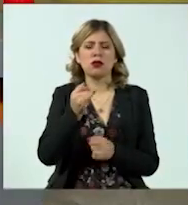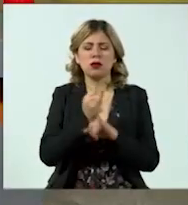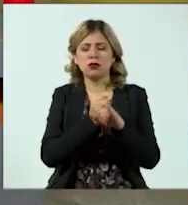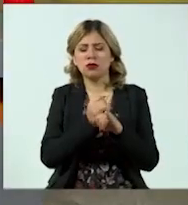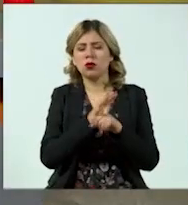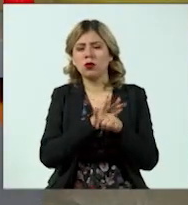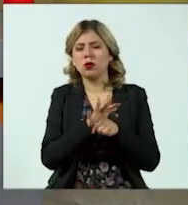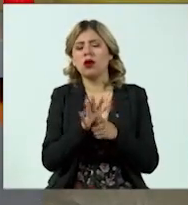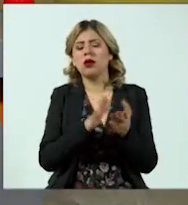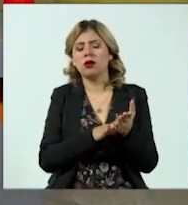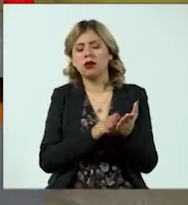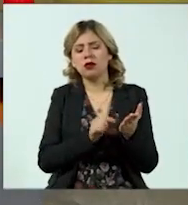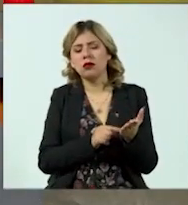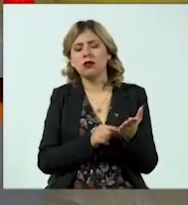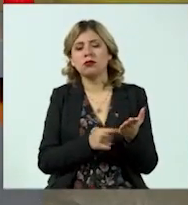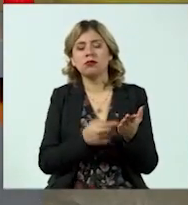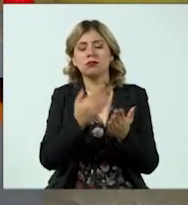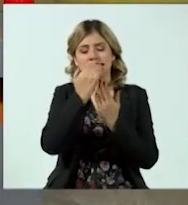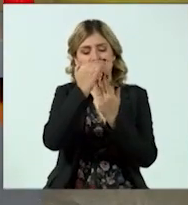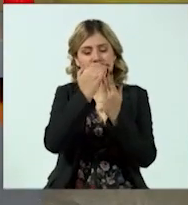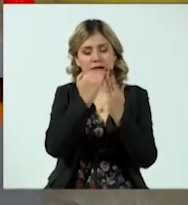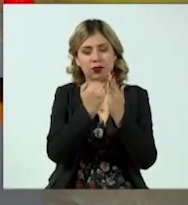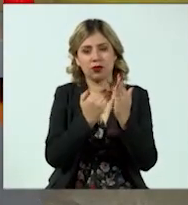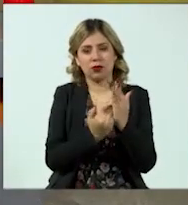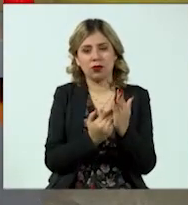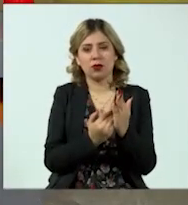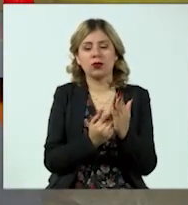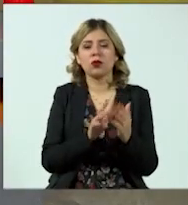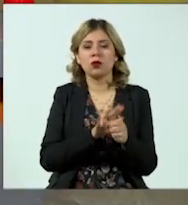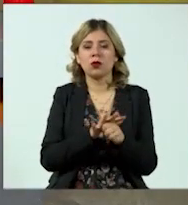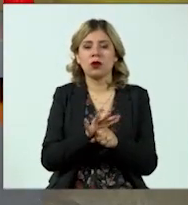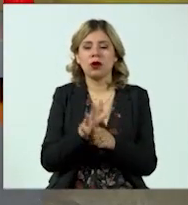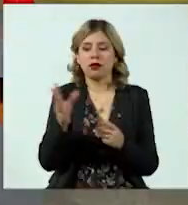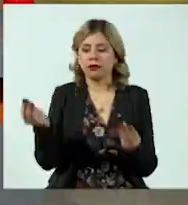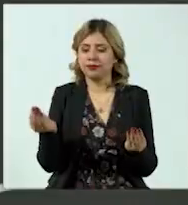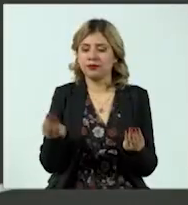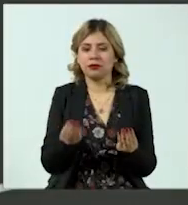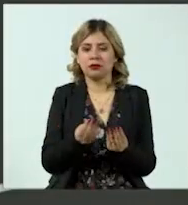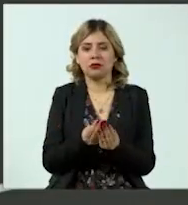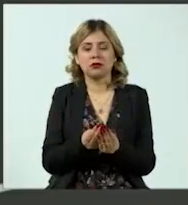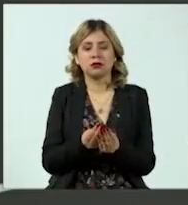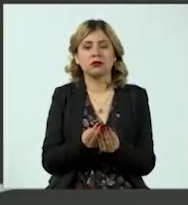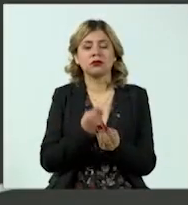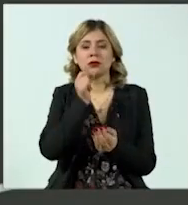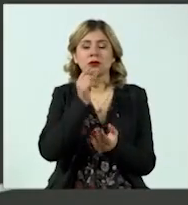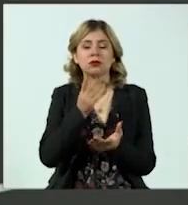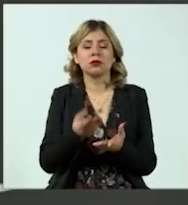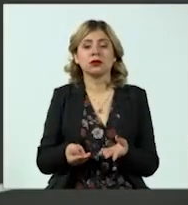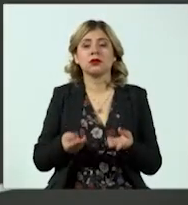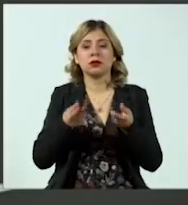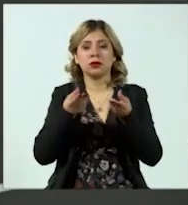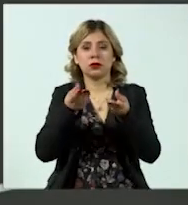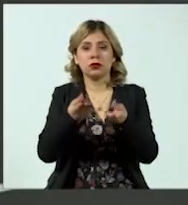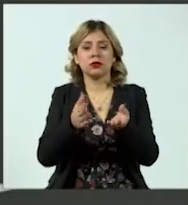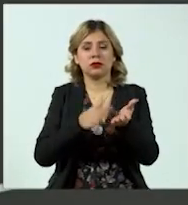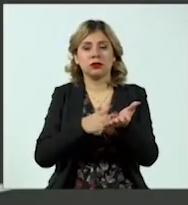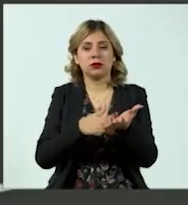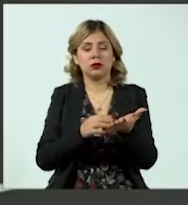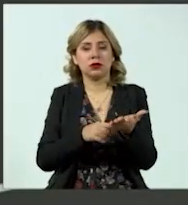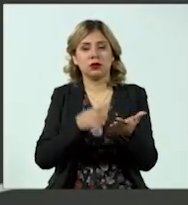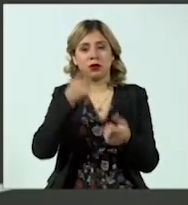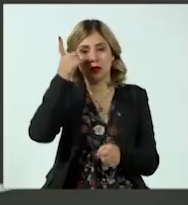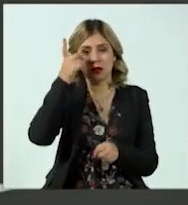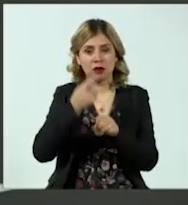requisitos que esa universidad solicita, los complementas con nuestra convocatoria, presentas tu expediente en la dirección de